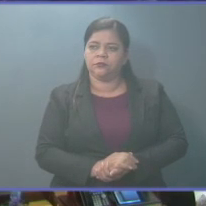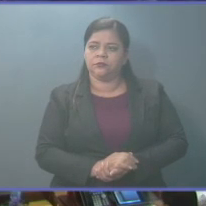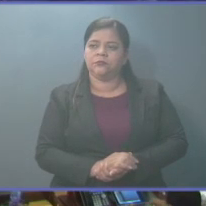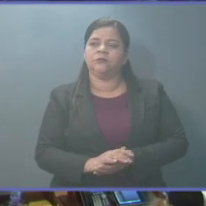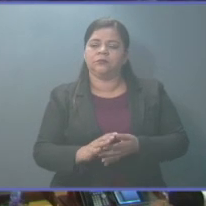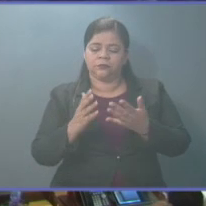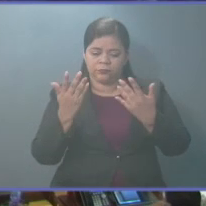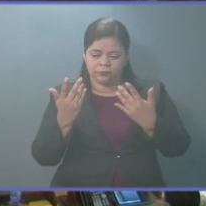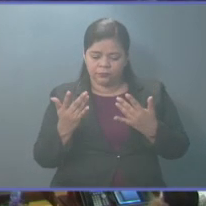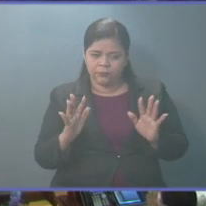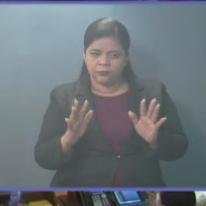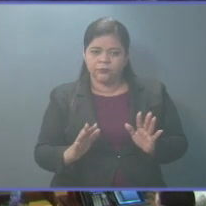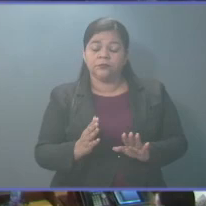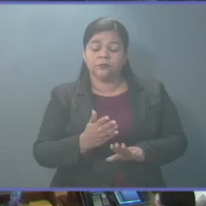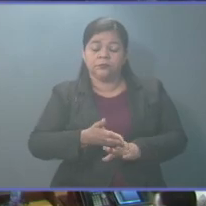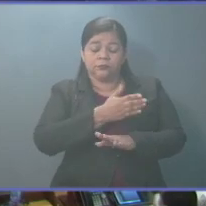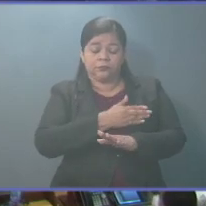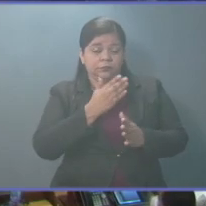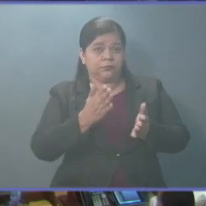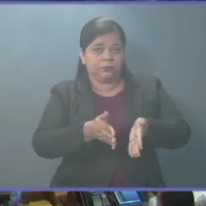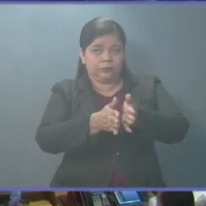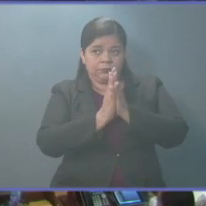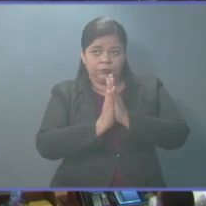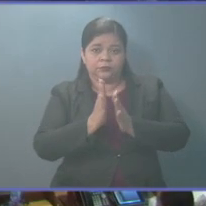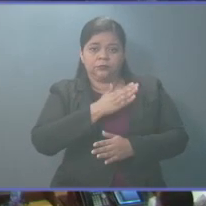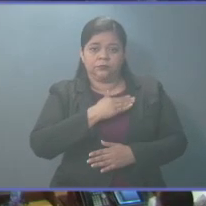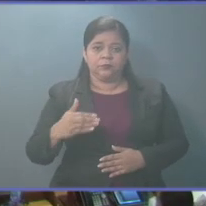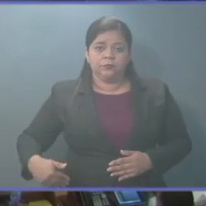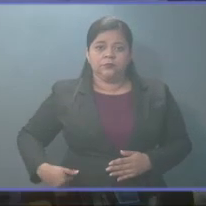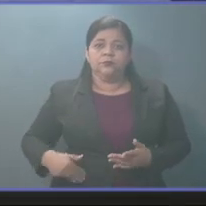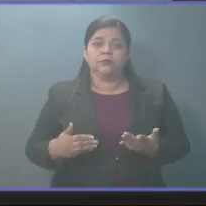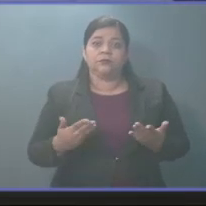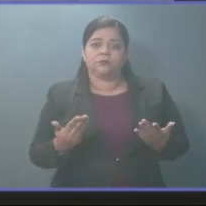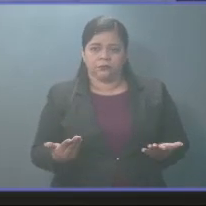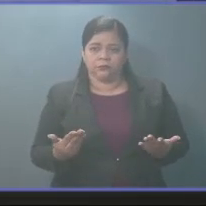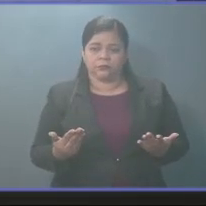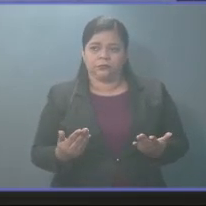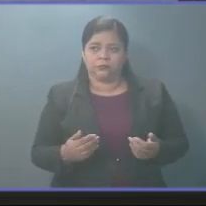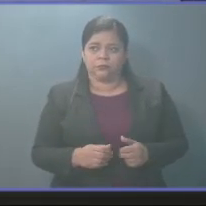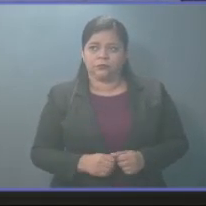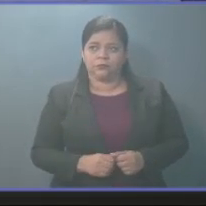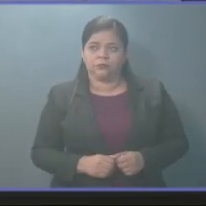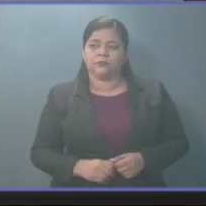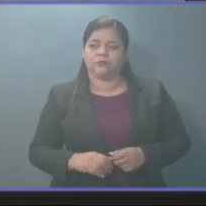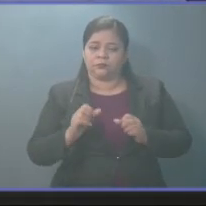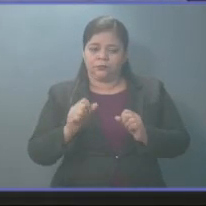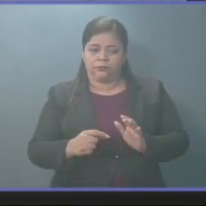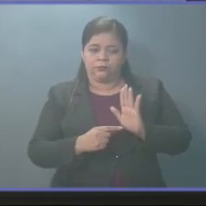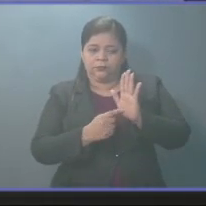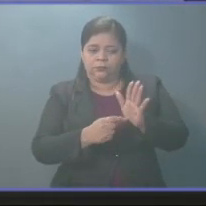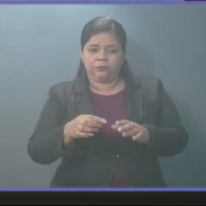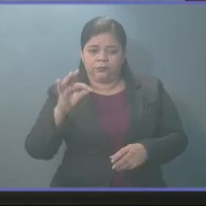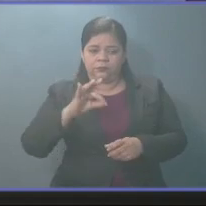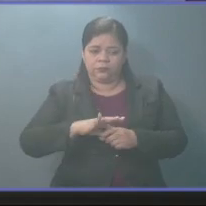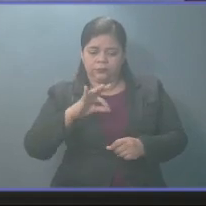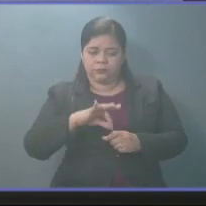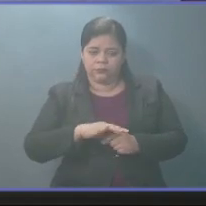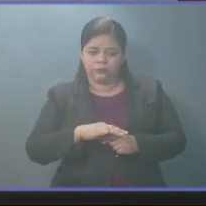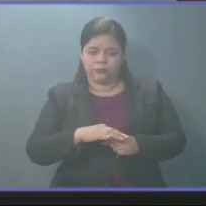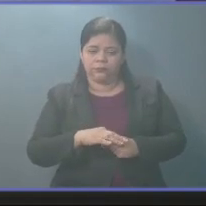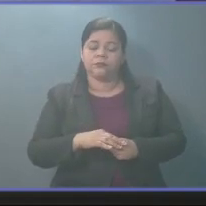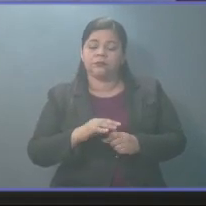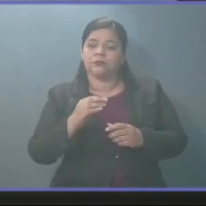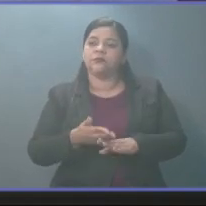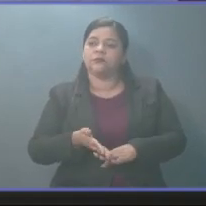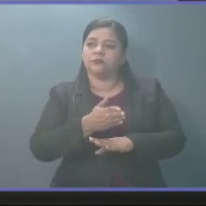efectivamente se ha solicitado, Presidente, que se someta a votación la petición que se había